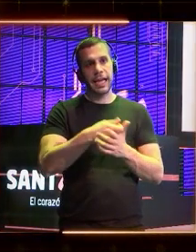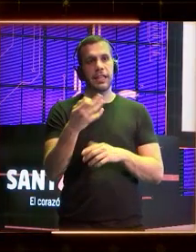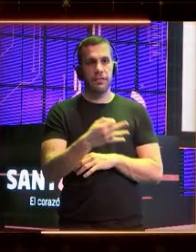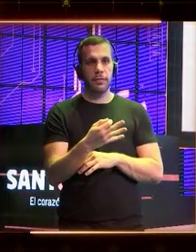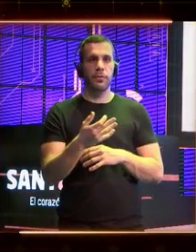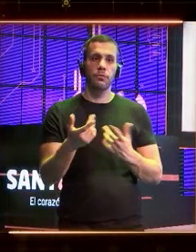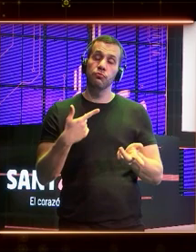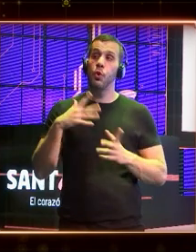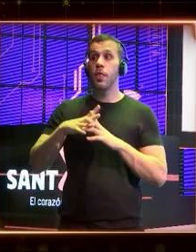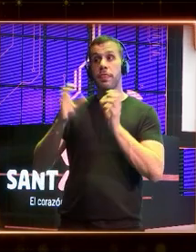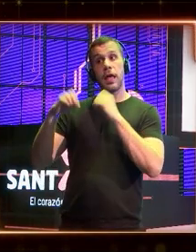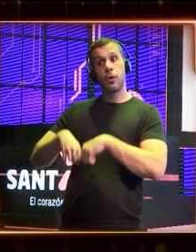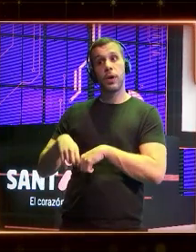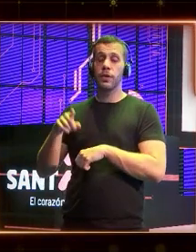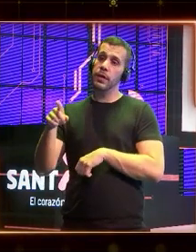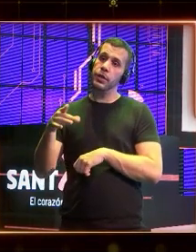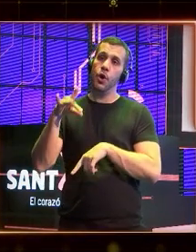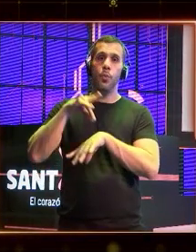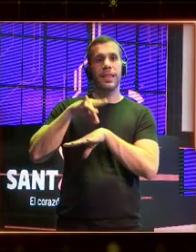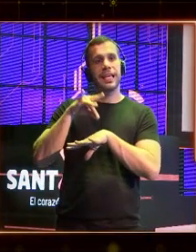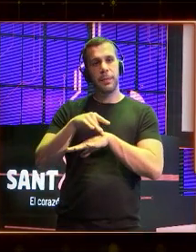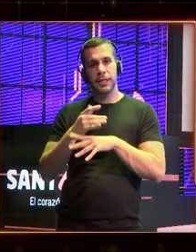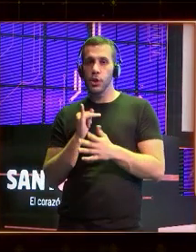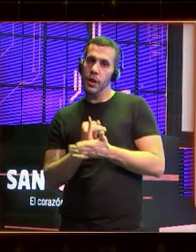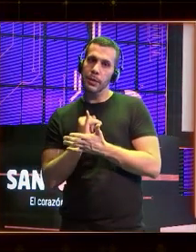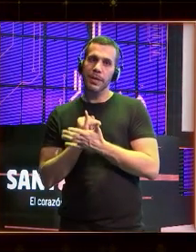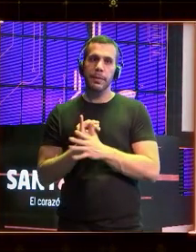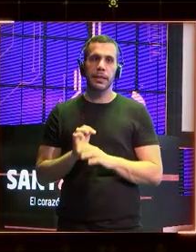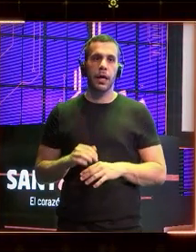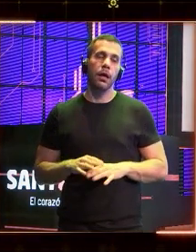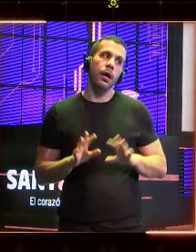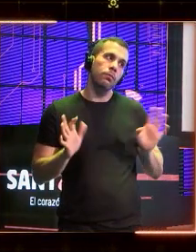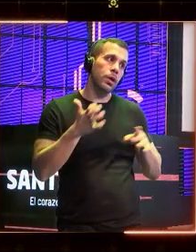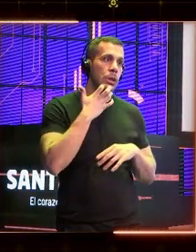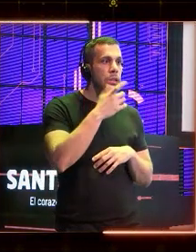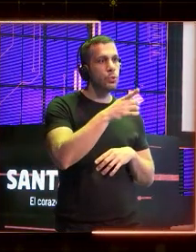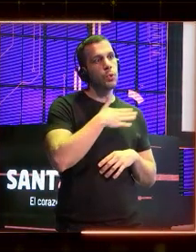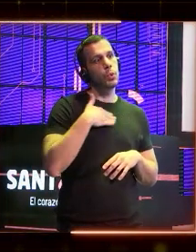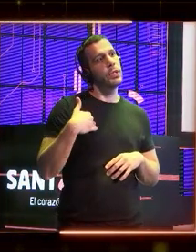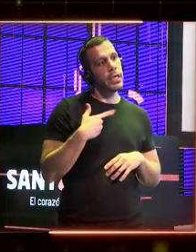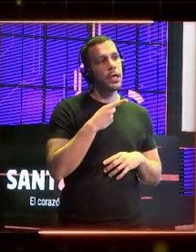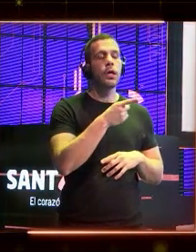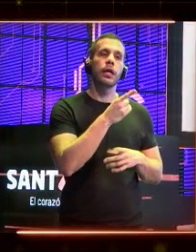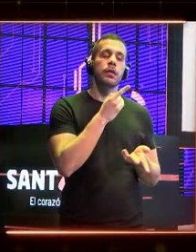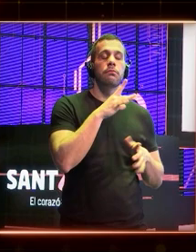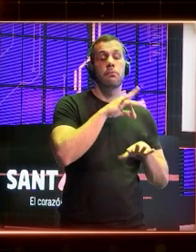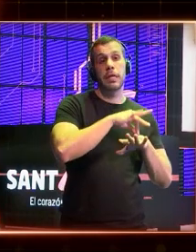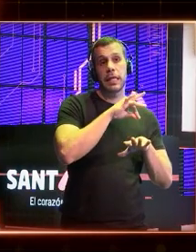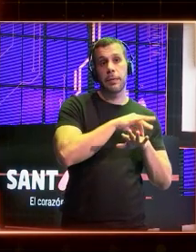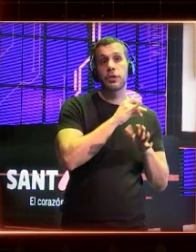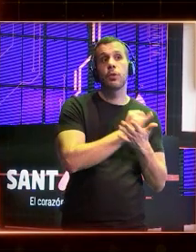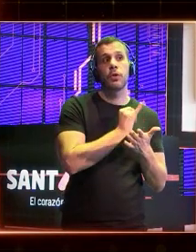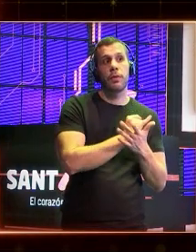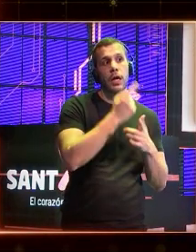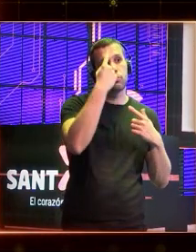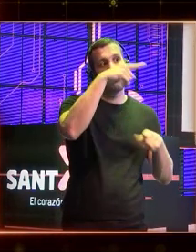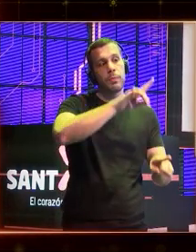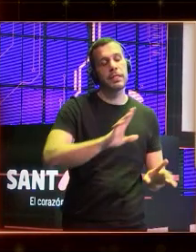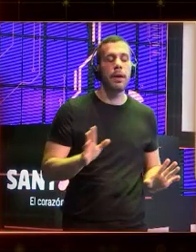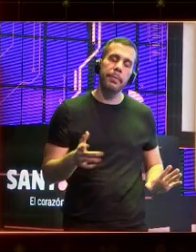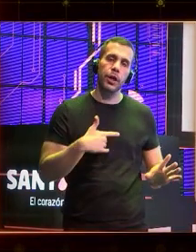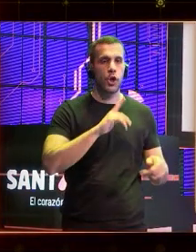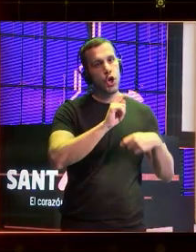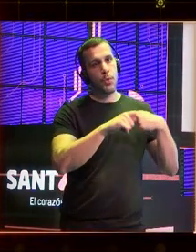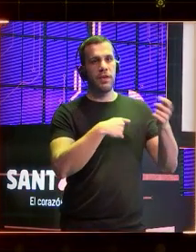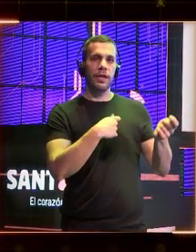estar de acuerdo que le voy a hacer un medicamento experimental? Pues mira, si tú quieres probar tu medicamento experimental, pues tú misma, pero no me vendas